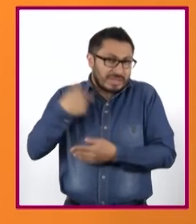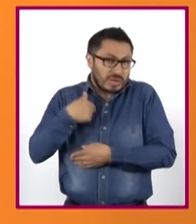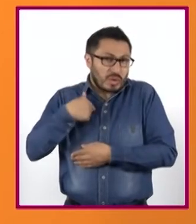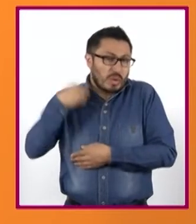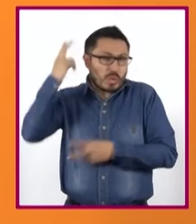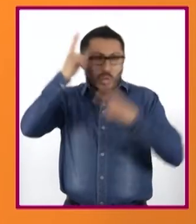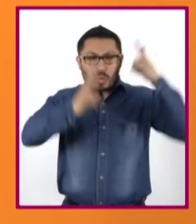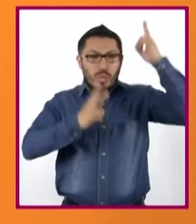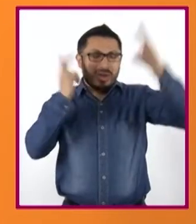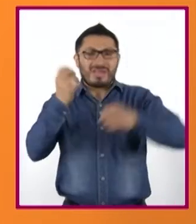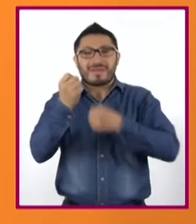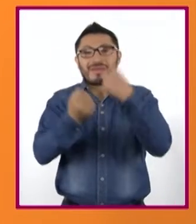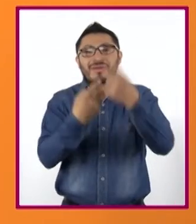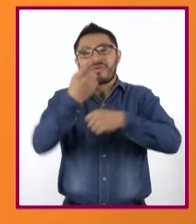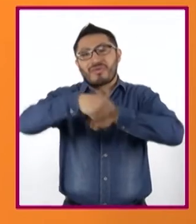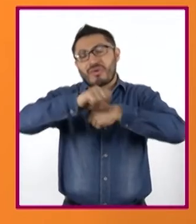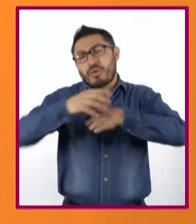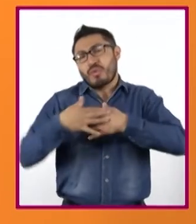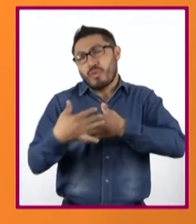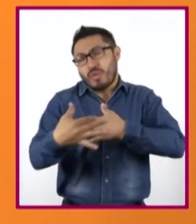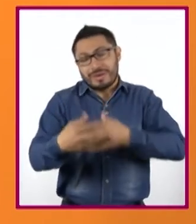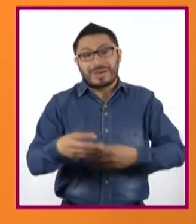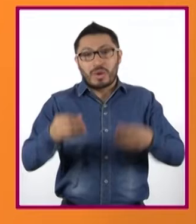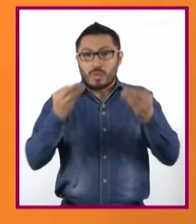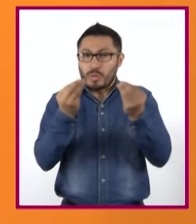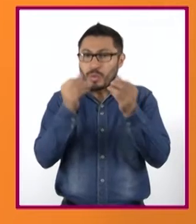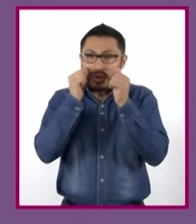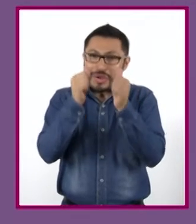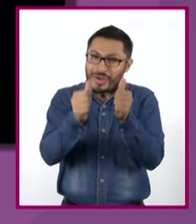en unas semanas. ¡Pongan mucha atención!